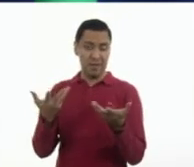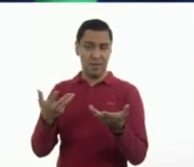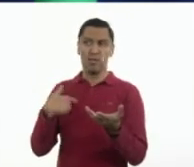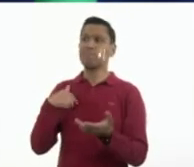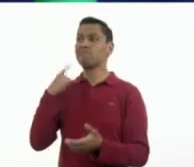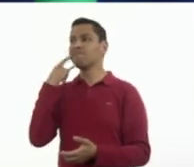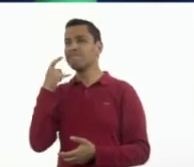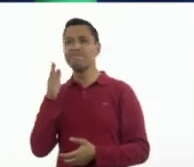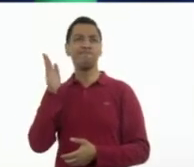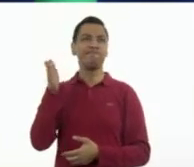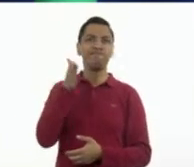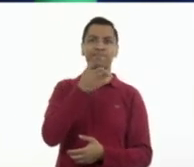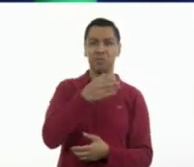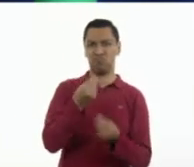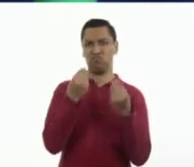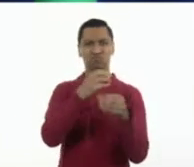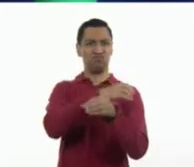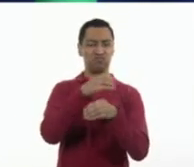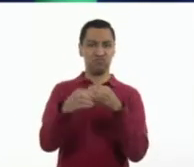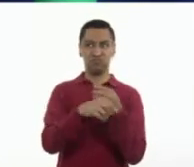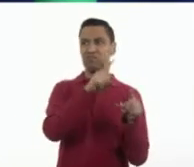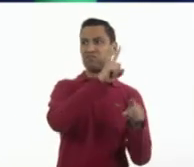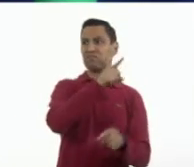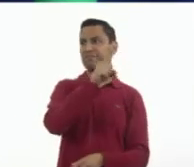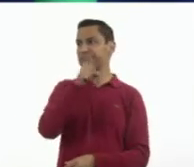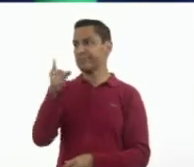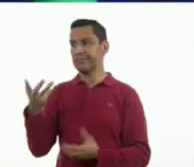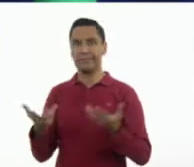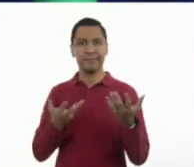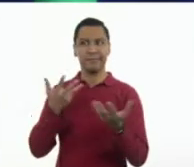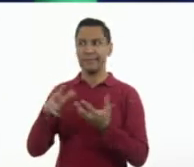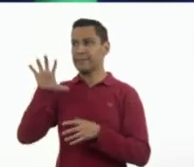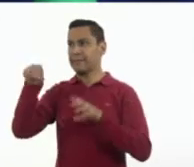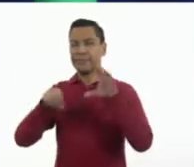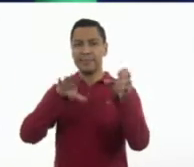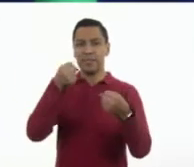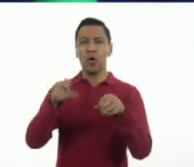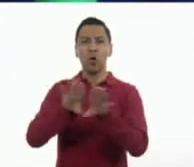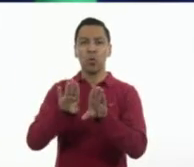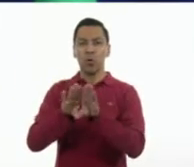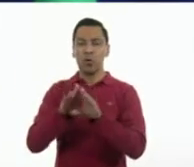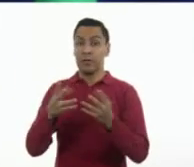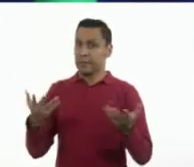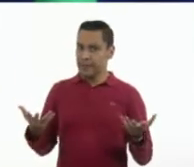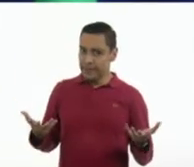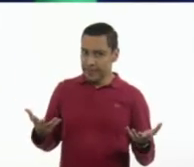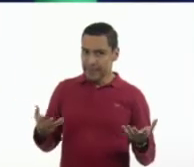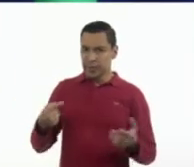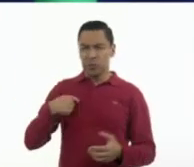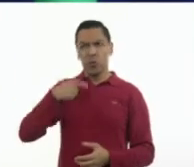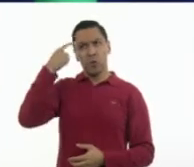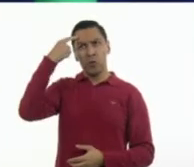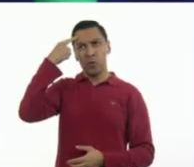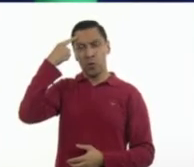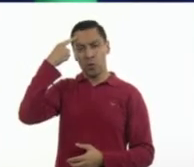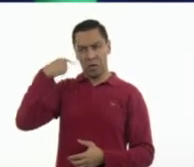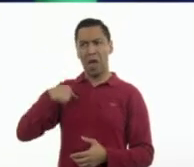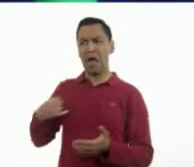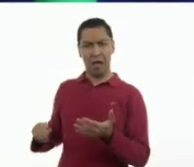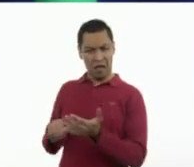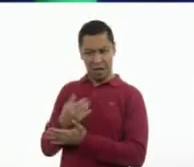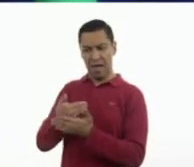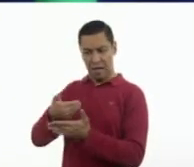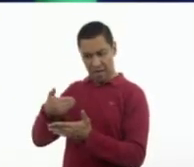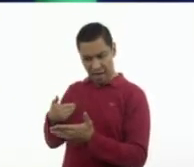muchísimos productos y cosas a los que yo puedo elegir, ¿verdad? Aunque yo ya tengo mis marcas